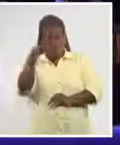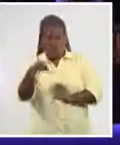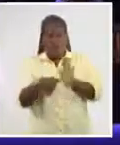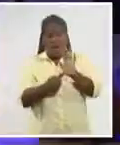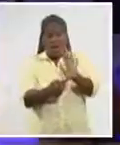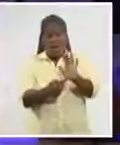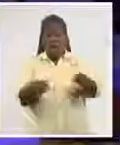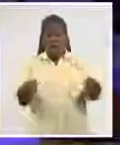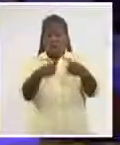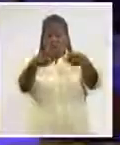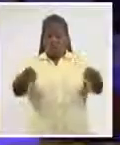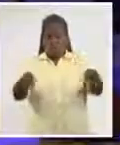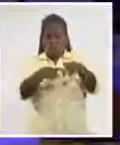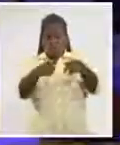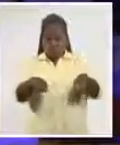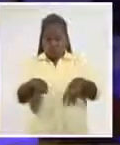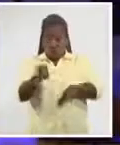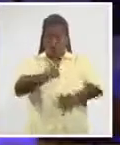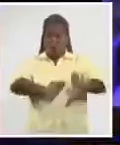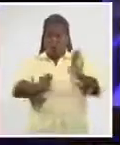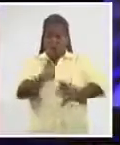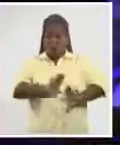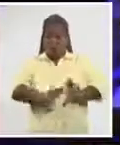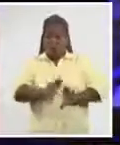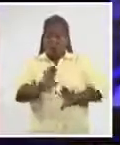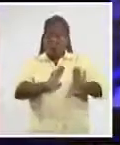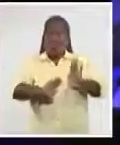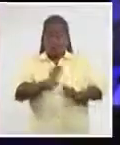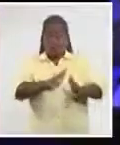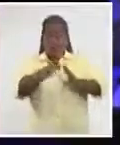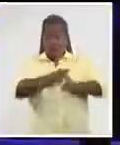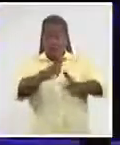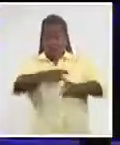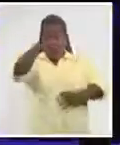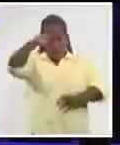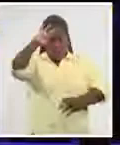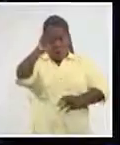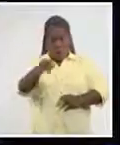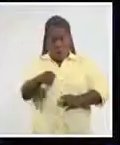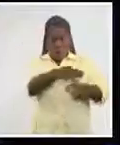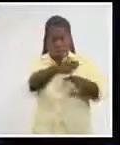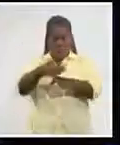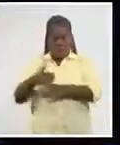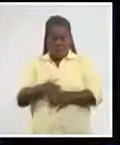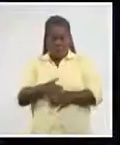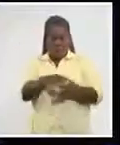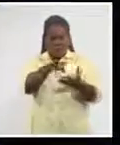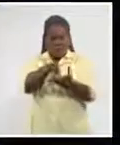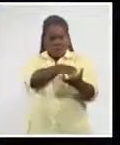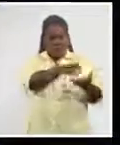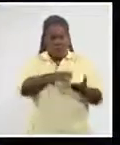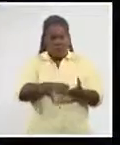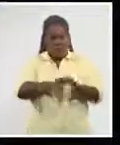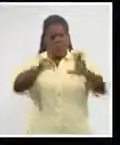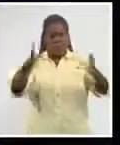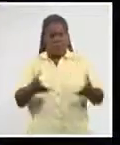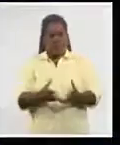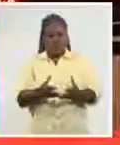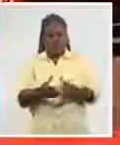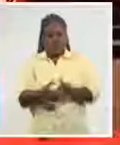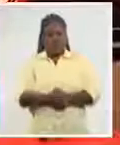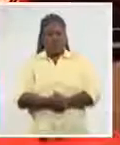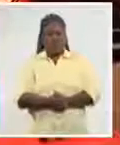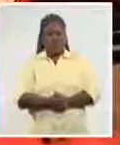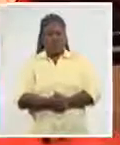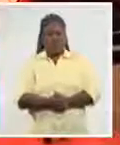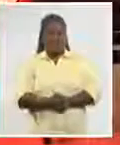la genialidad con la que ha defendido el nombre de la música cubana en los más diversos escenarios del mundo. Liet Lorain, Sistema Informativo de